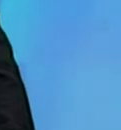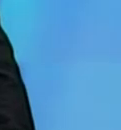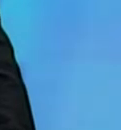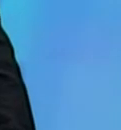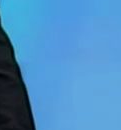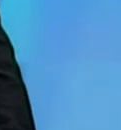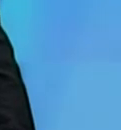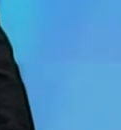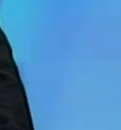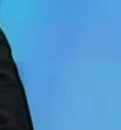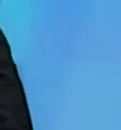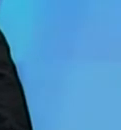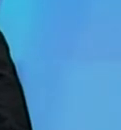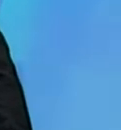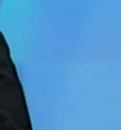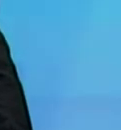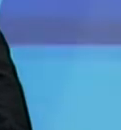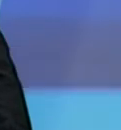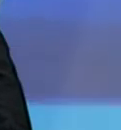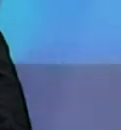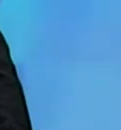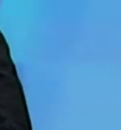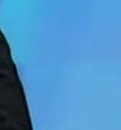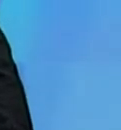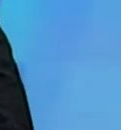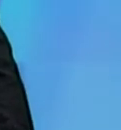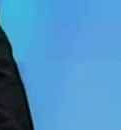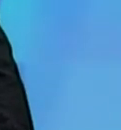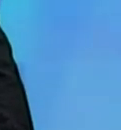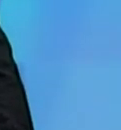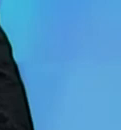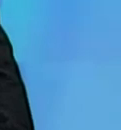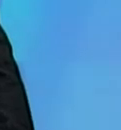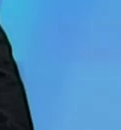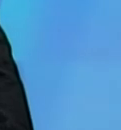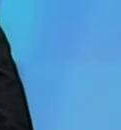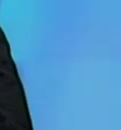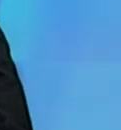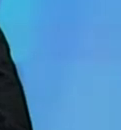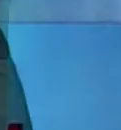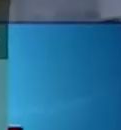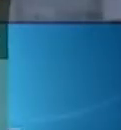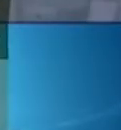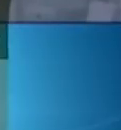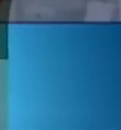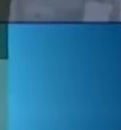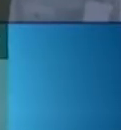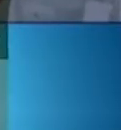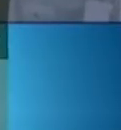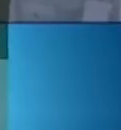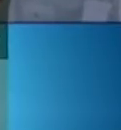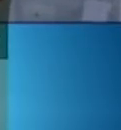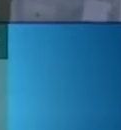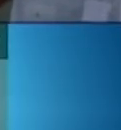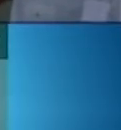saludo a su pueblo, ¿no? A los colombianos. Y ese mismo pueblo que dijo que no al plebiscito. Que no es lo mismo que decir que no a la paz, ¿no? Esta es una